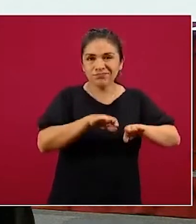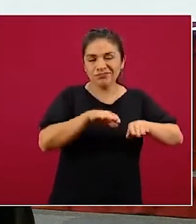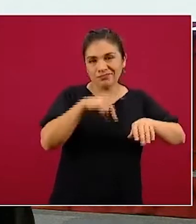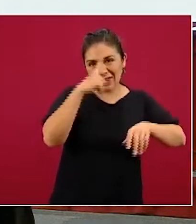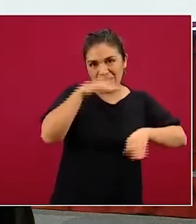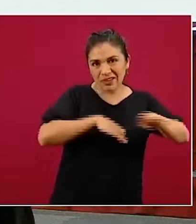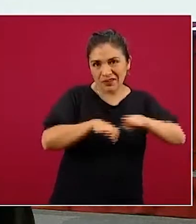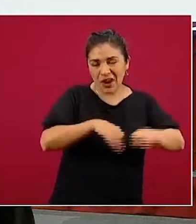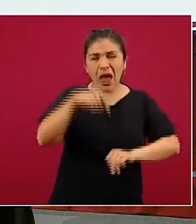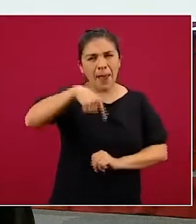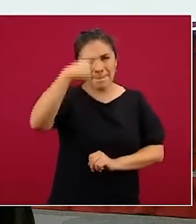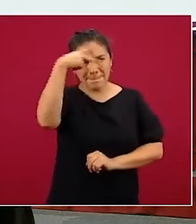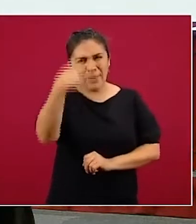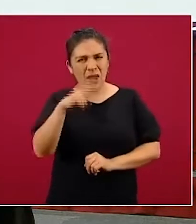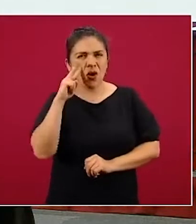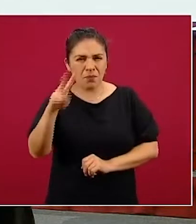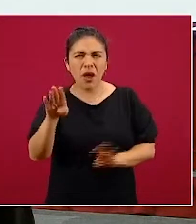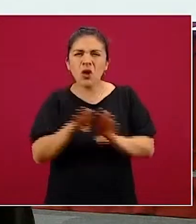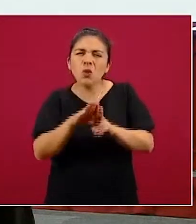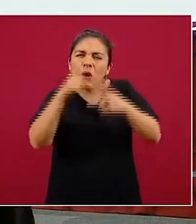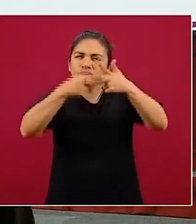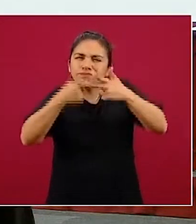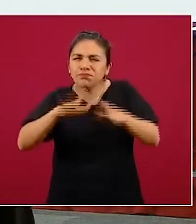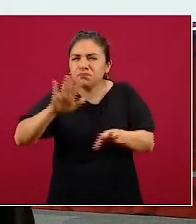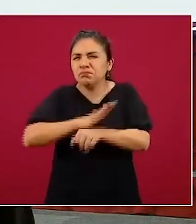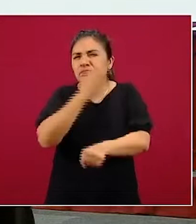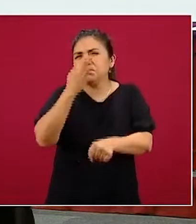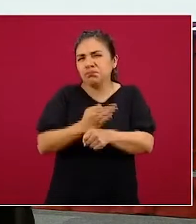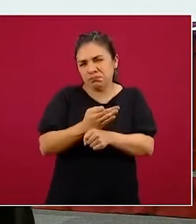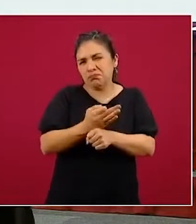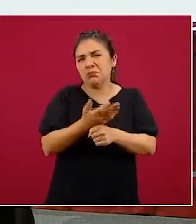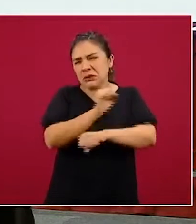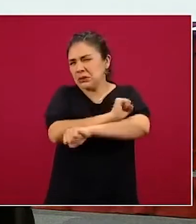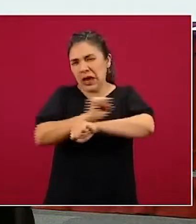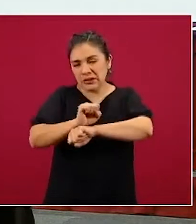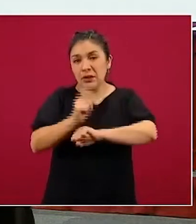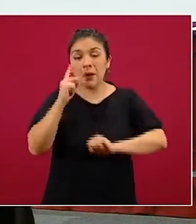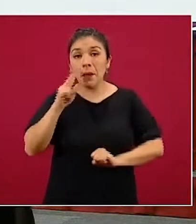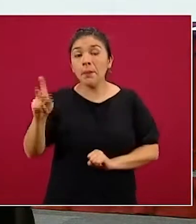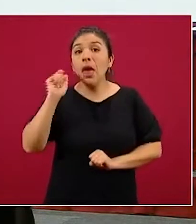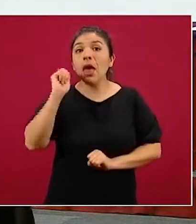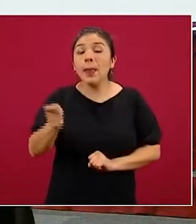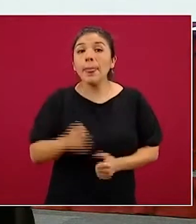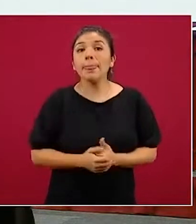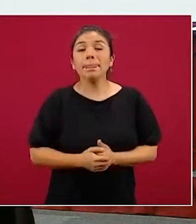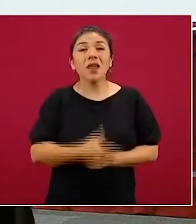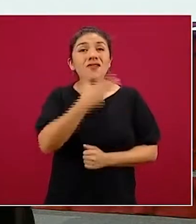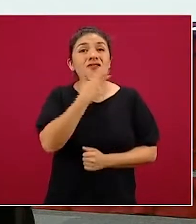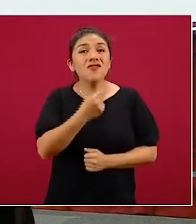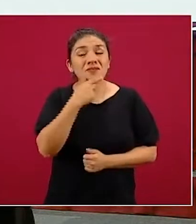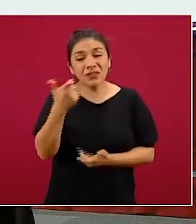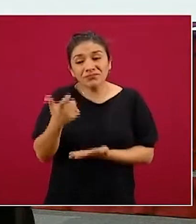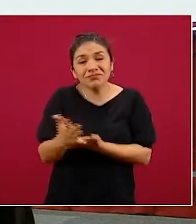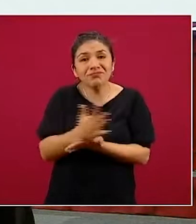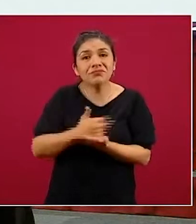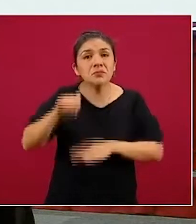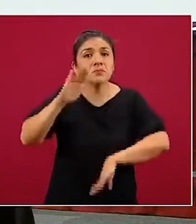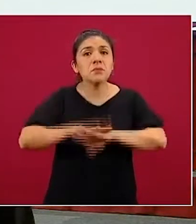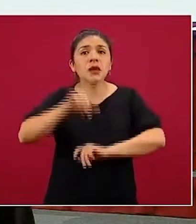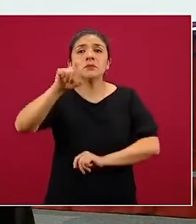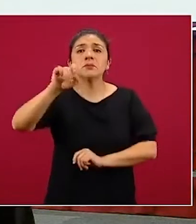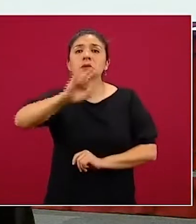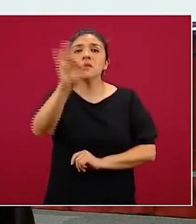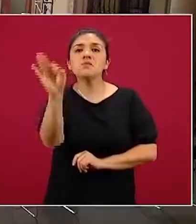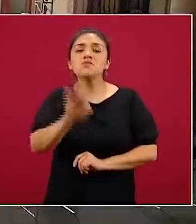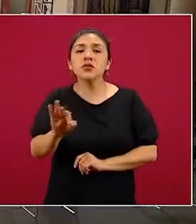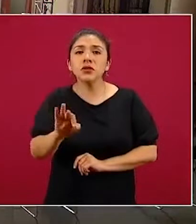México lo que vemos, nada más sacando promedios muy simples, es que los hombres ganan alrededor de 20 por ciento